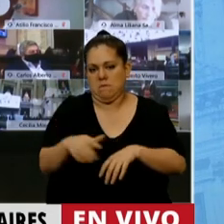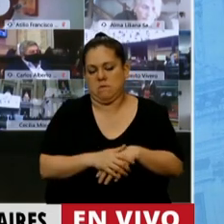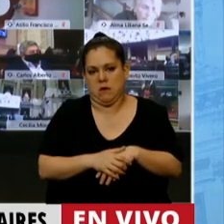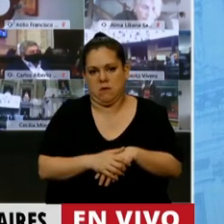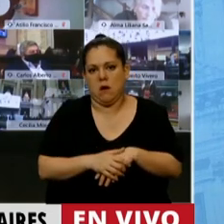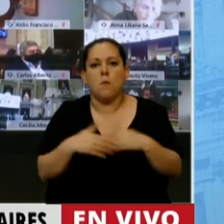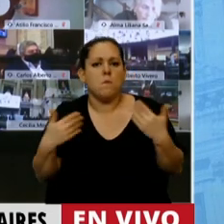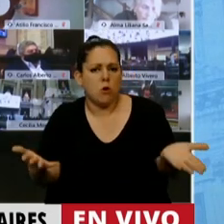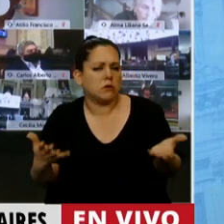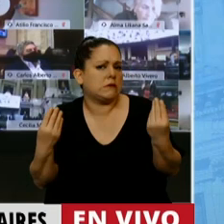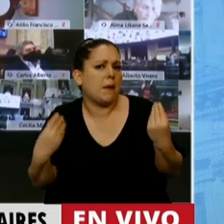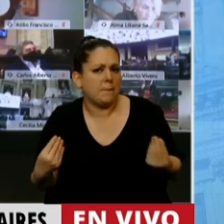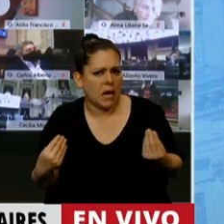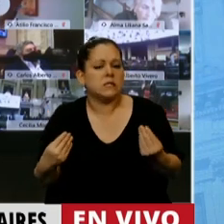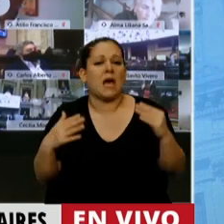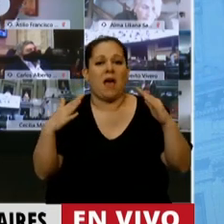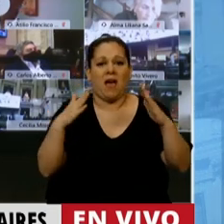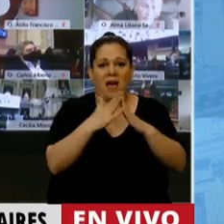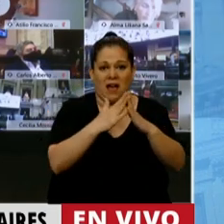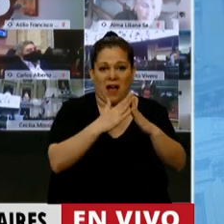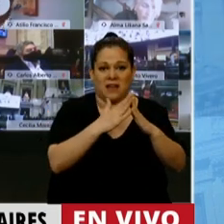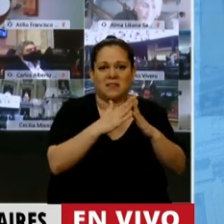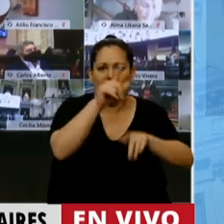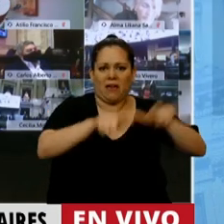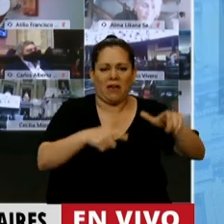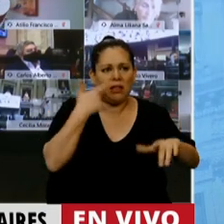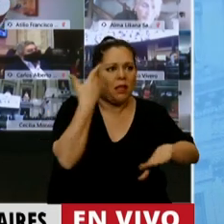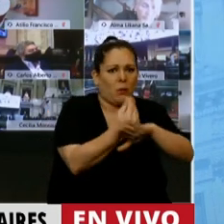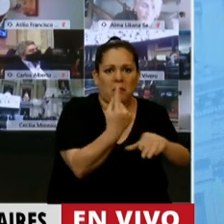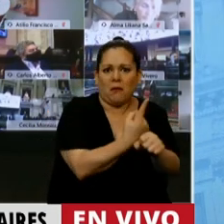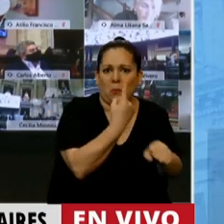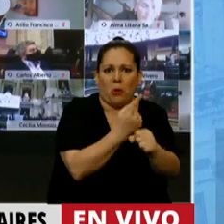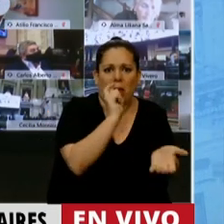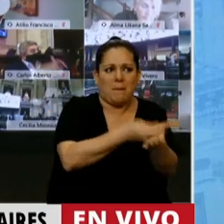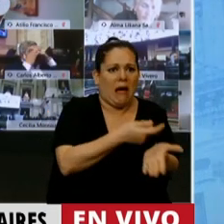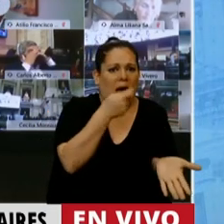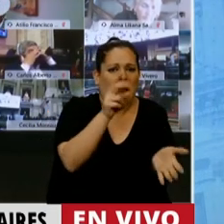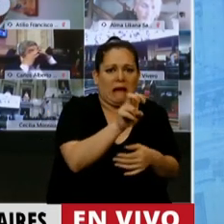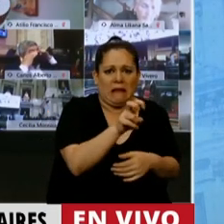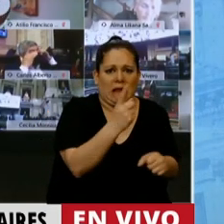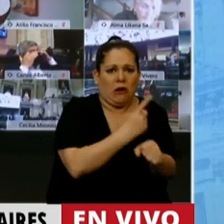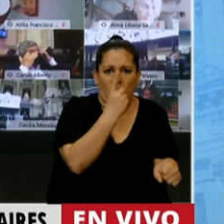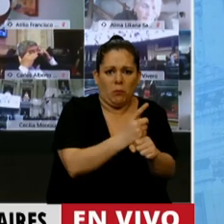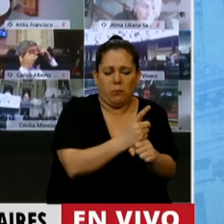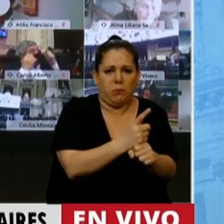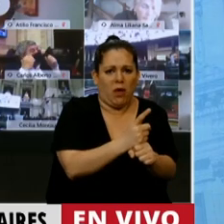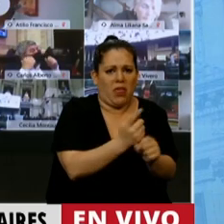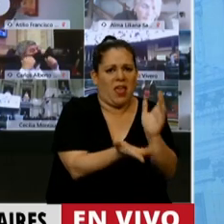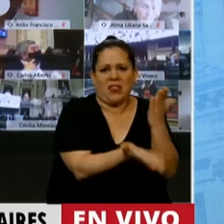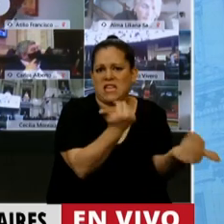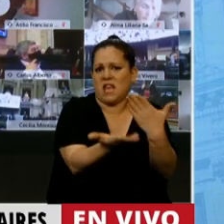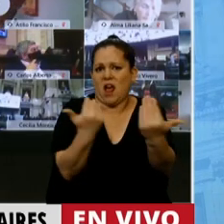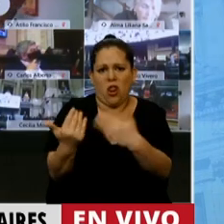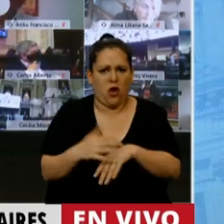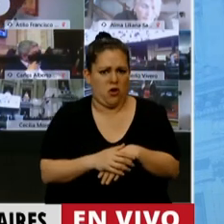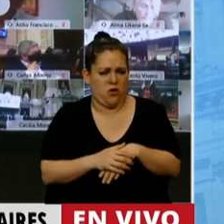ocurre? Aumentan los desalojos porque la gente no puede pagar los alquileres y por lo tanto aumentan las tomas. ¿Qué se creen? Que si no tienen política